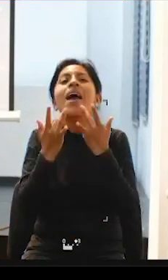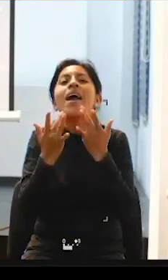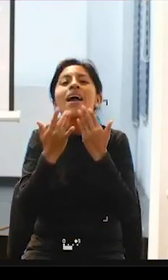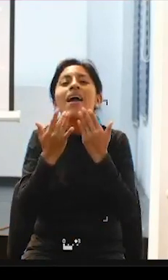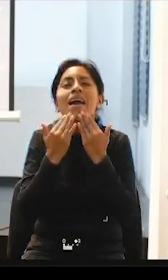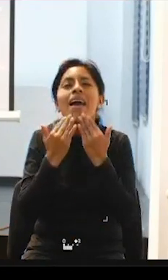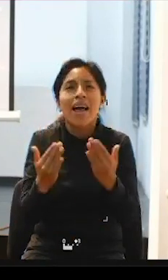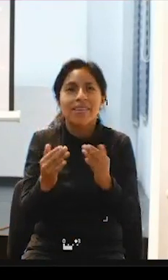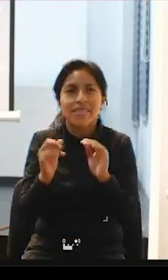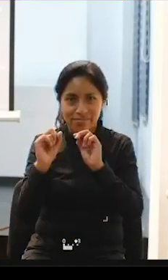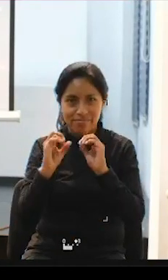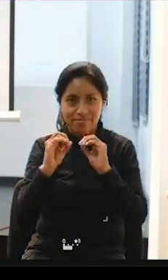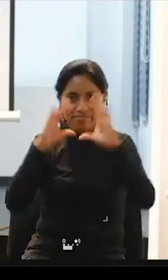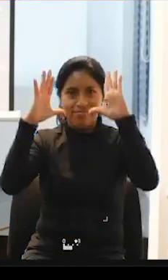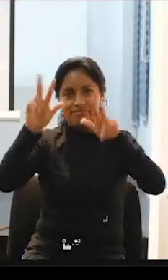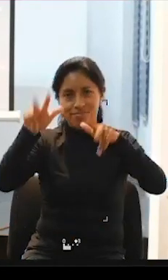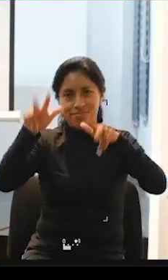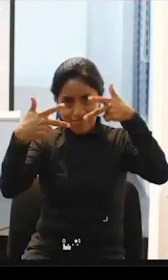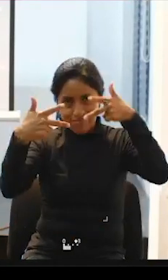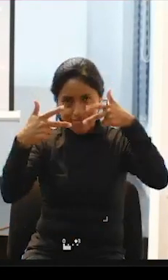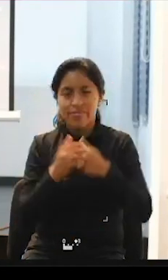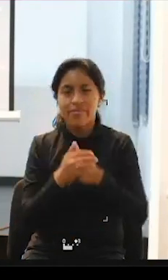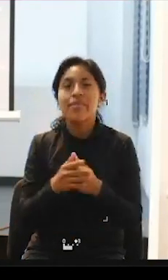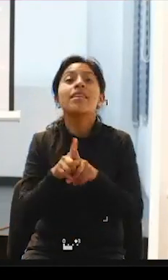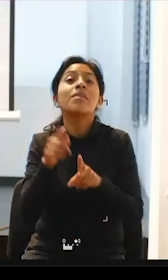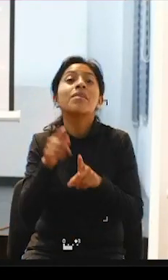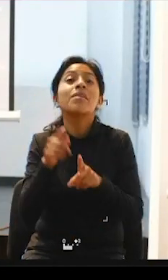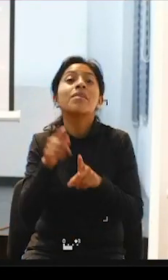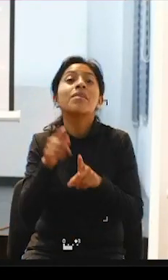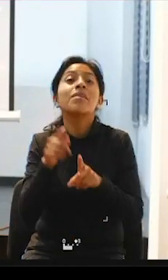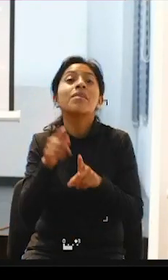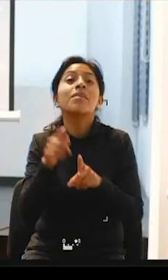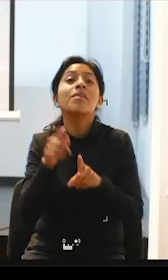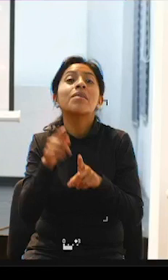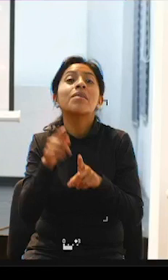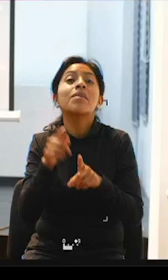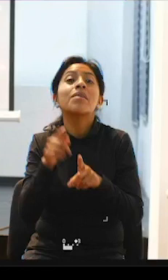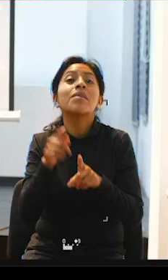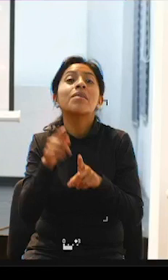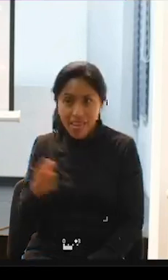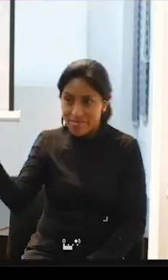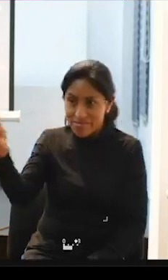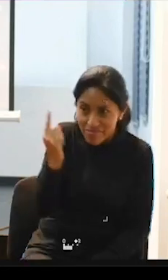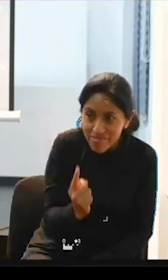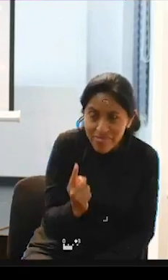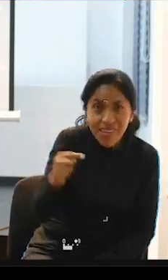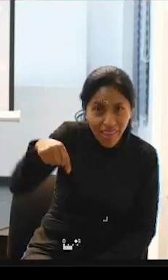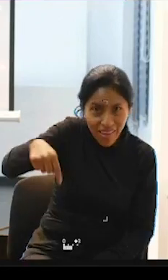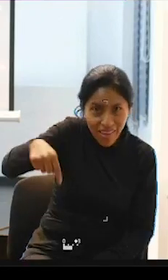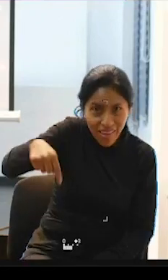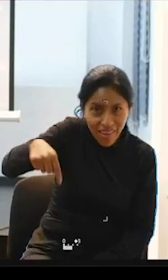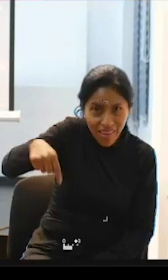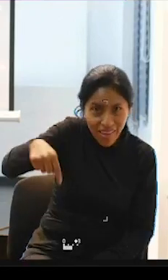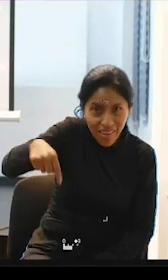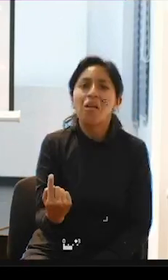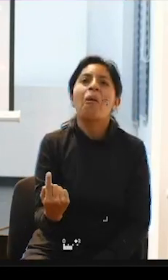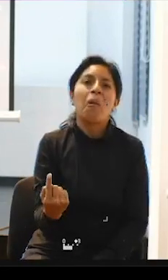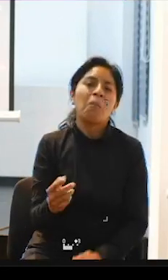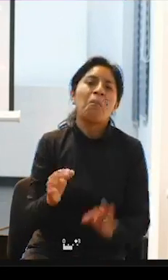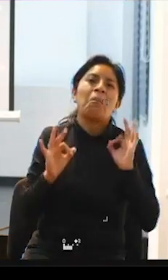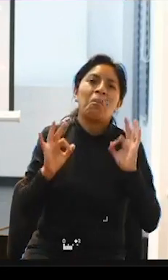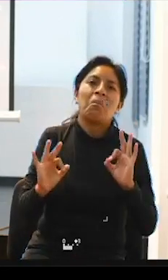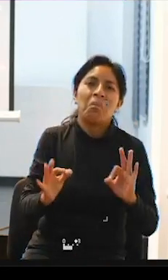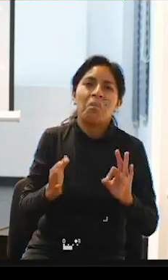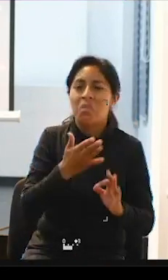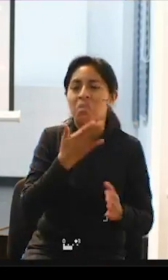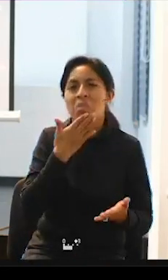para Feli el día de hoy venir hasta acá bueno resultó algo conveniente que sea en la